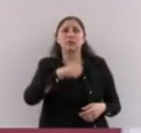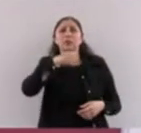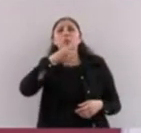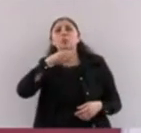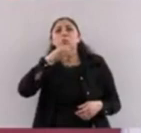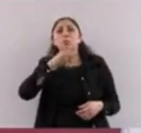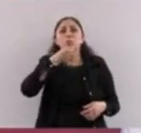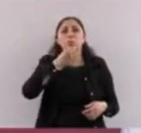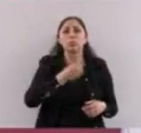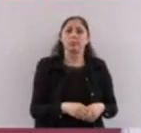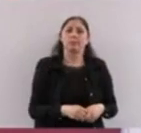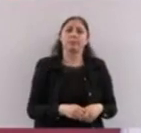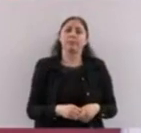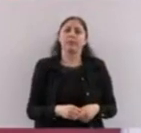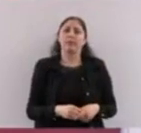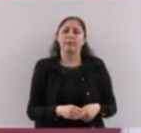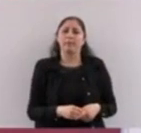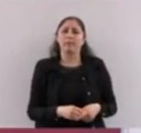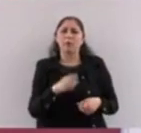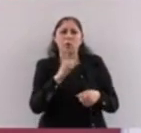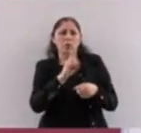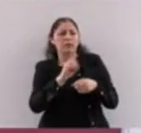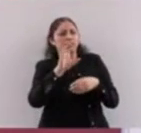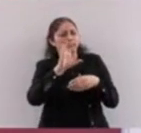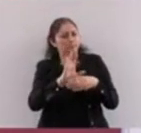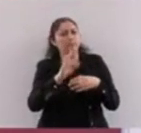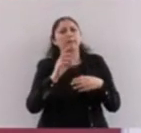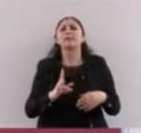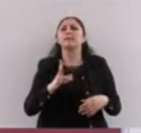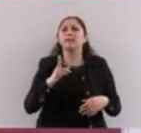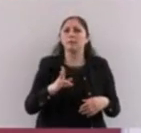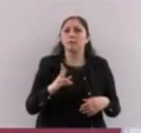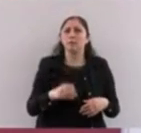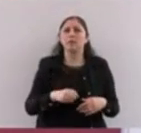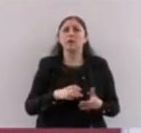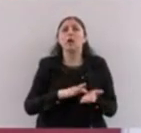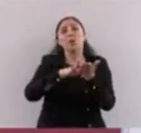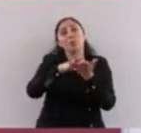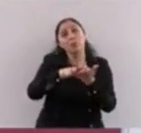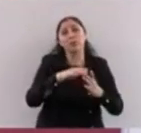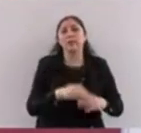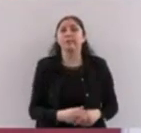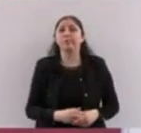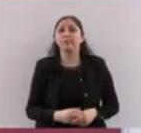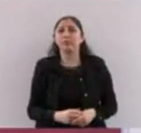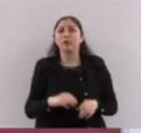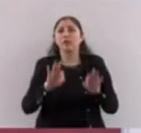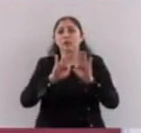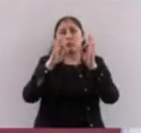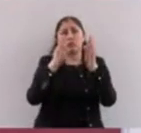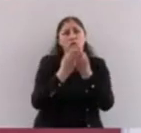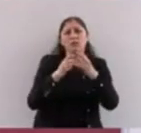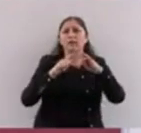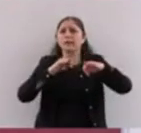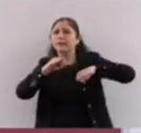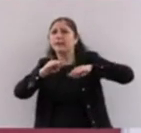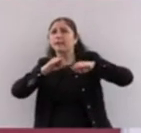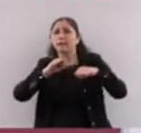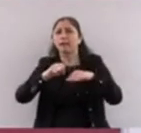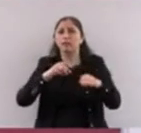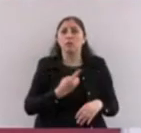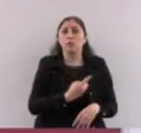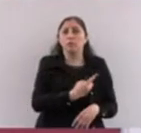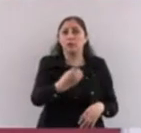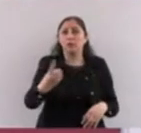ustedes tienen alguna situación, que hay que apoyarlos y reconocerles, de tal manera que seguimos trabajando para